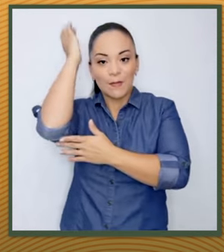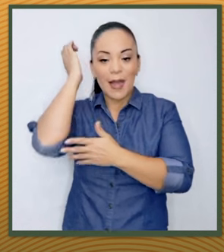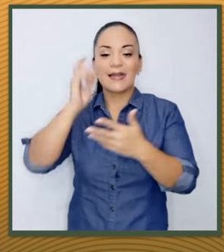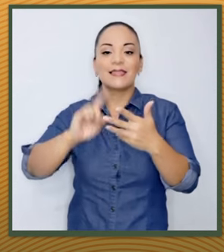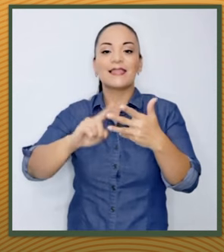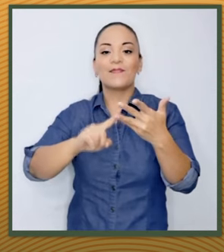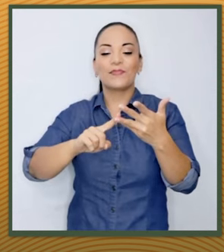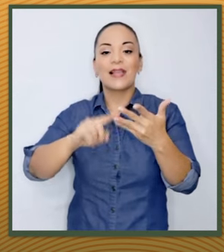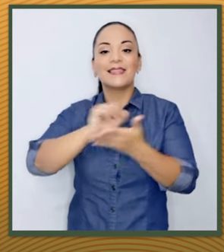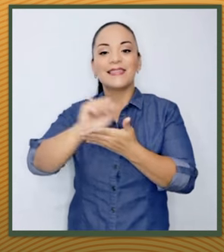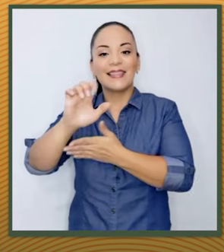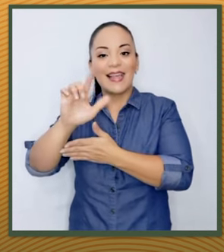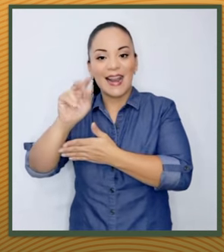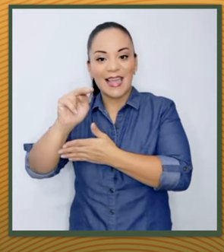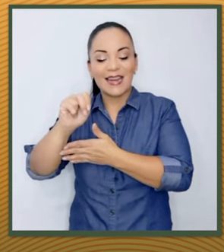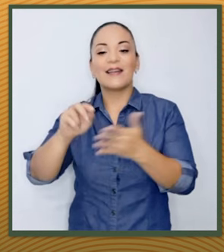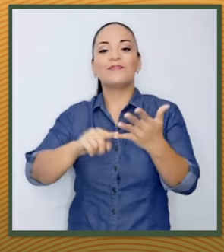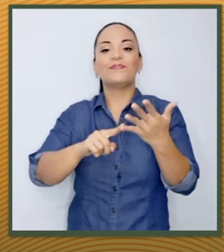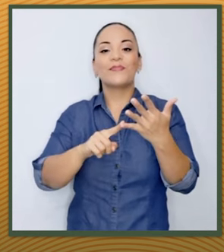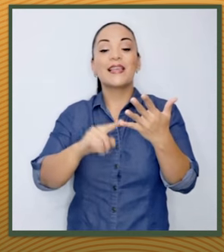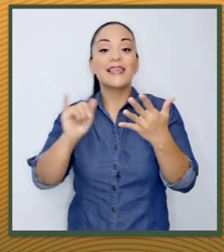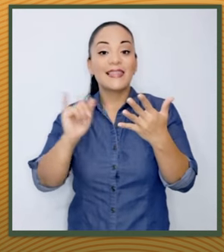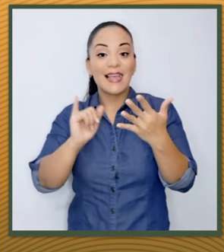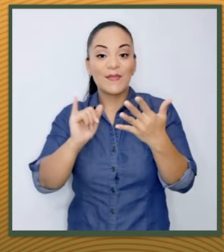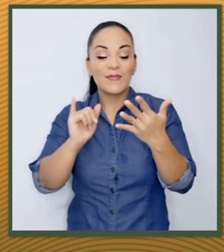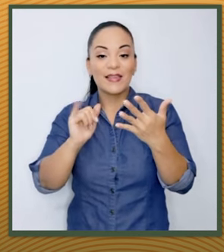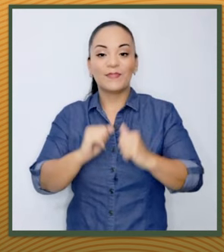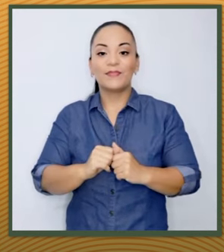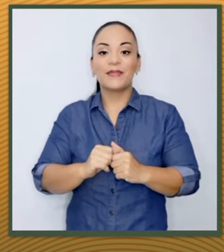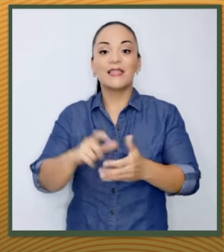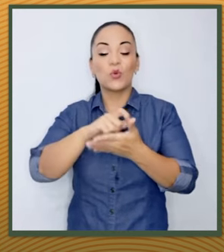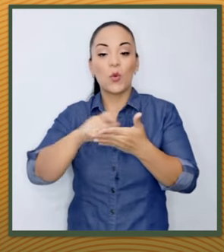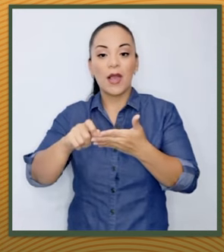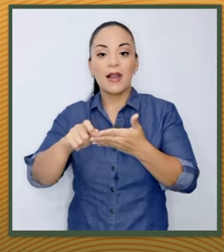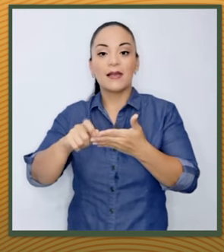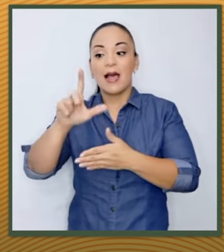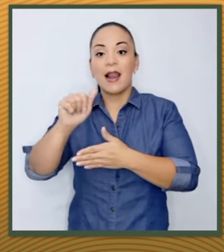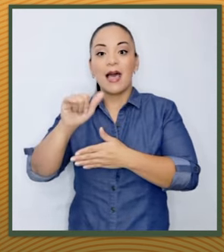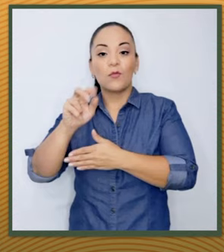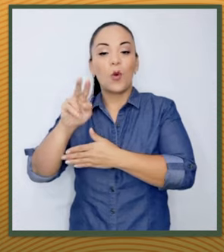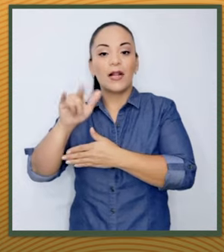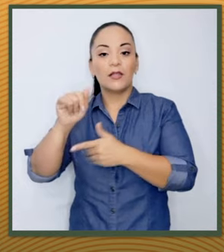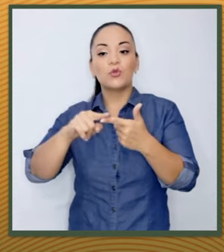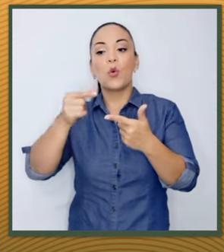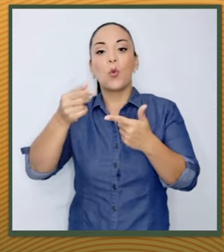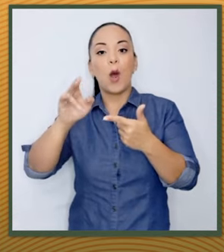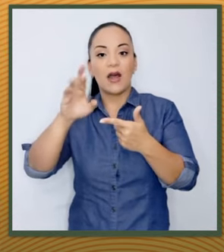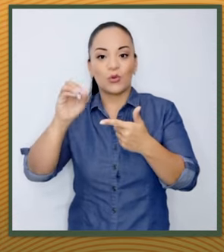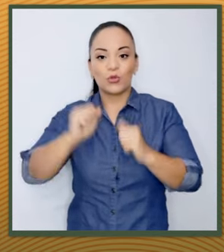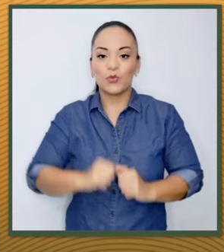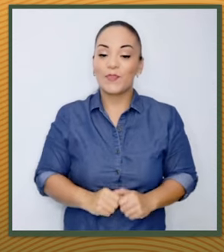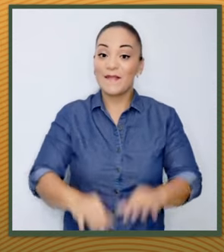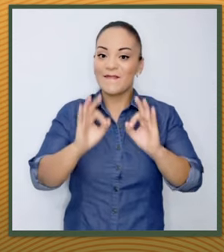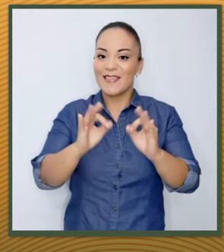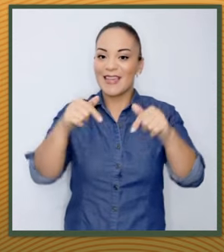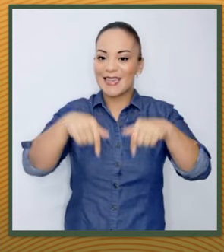Esparza, Santa Elena y también las escuelas de las Vueltas y Cuadros. Nos